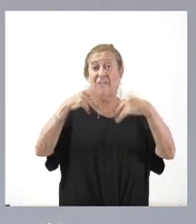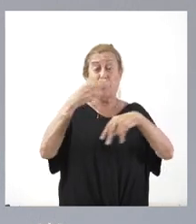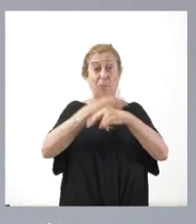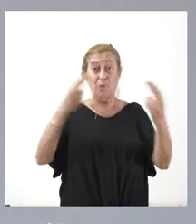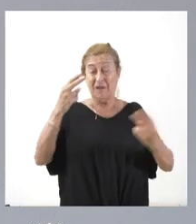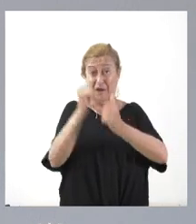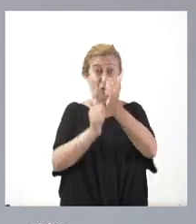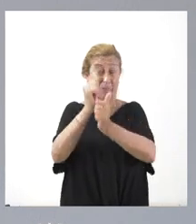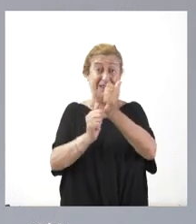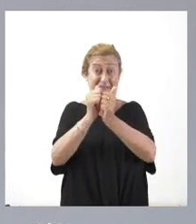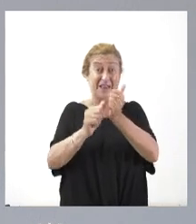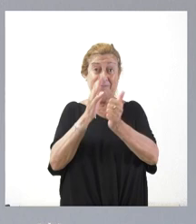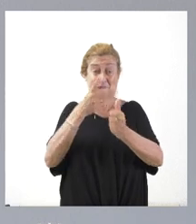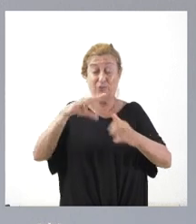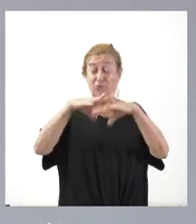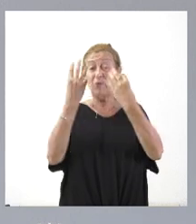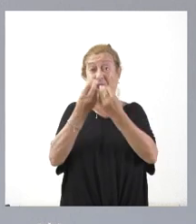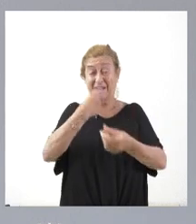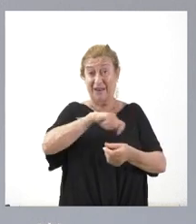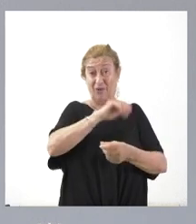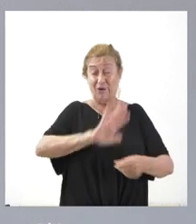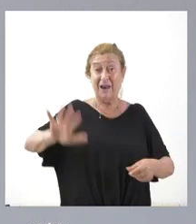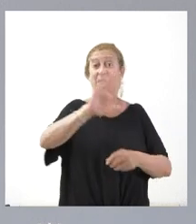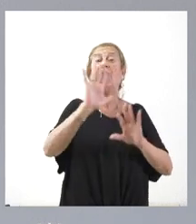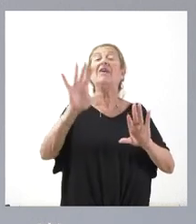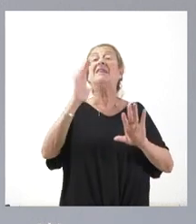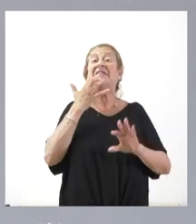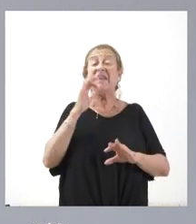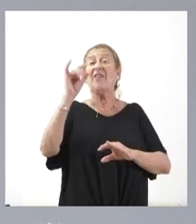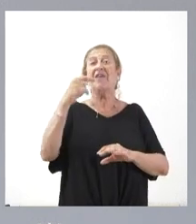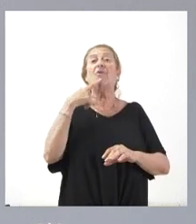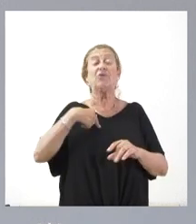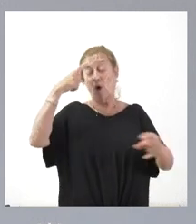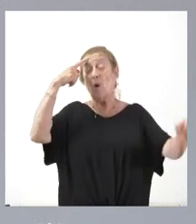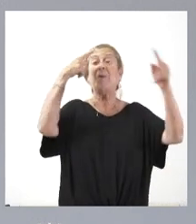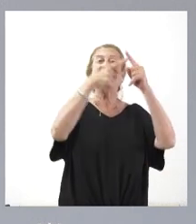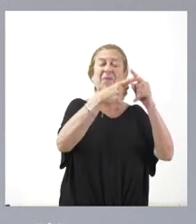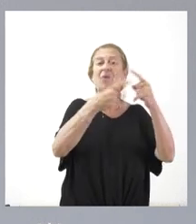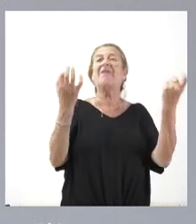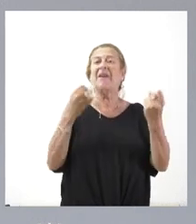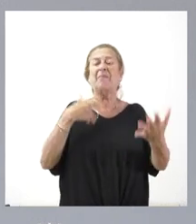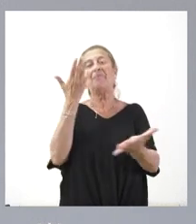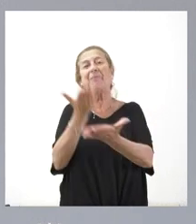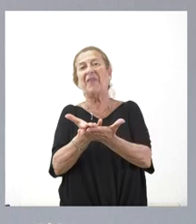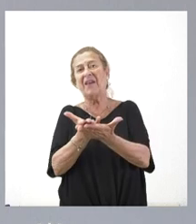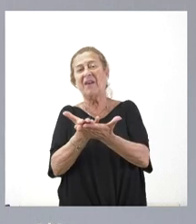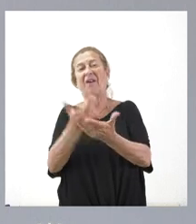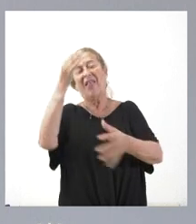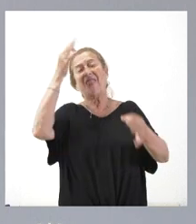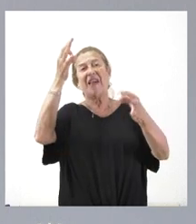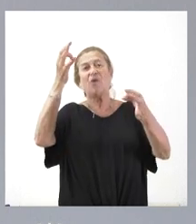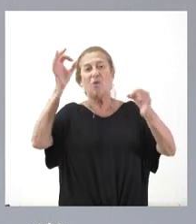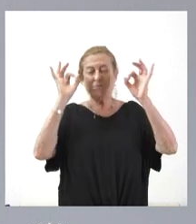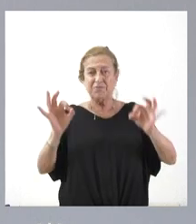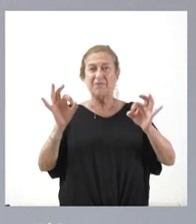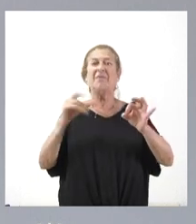sobre el total nacional. Pero sí de decir que nuestro objetivo no es tanto pedir un dato concreto de